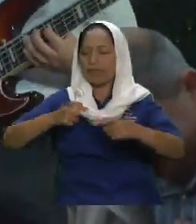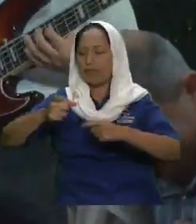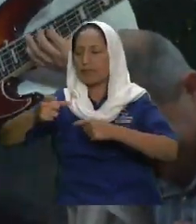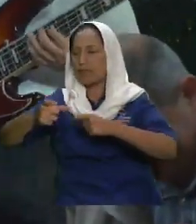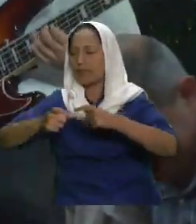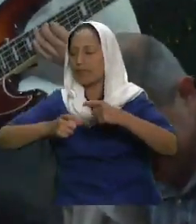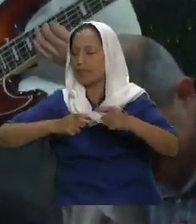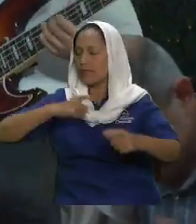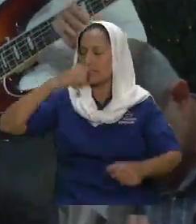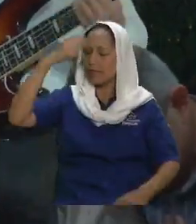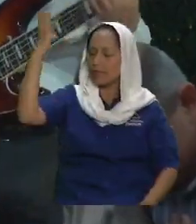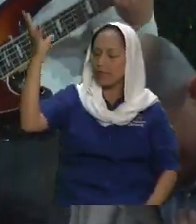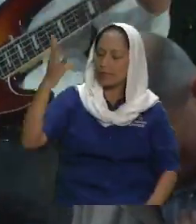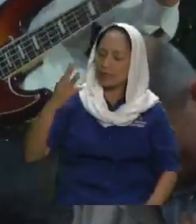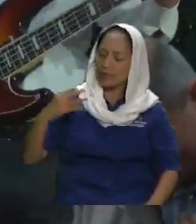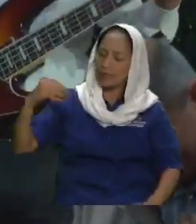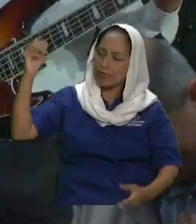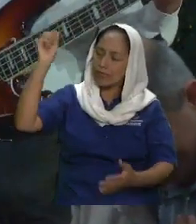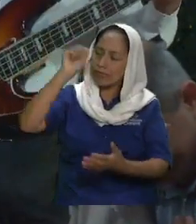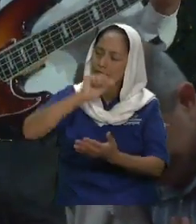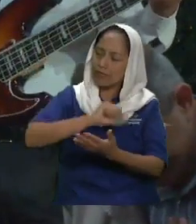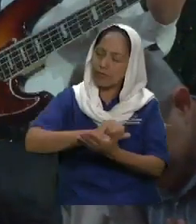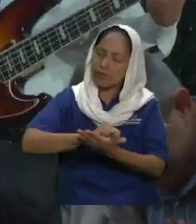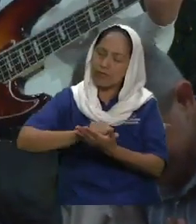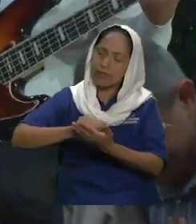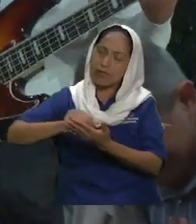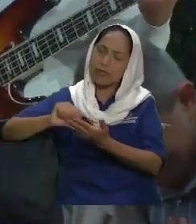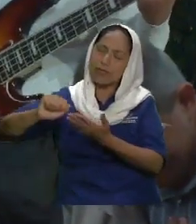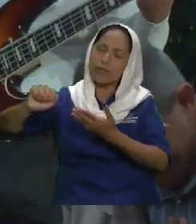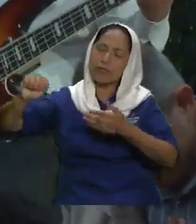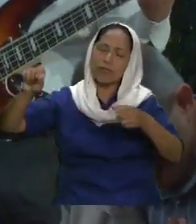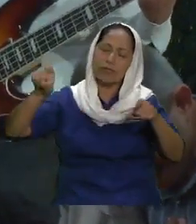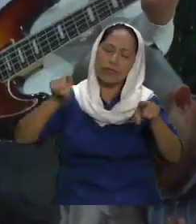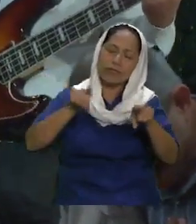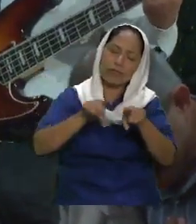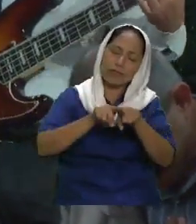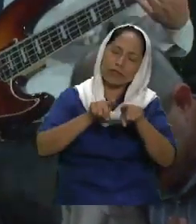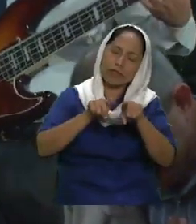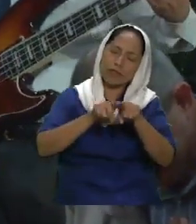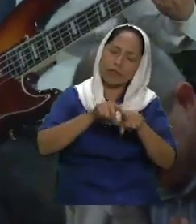eres agua viva